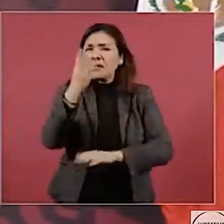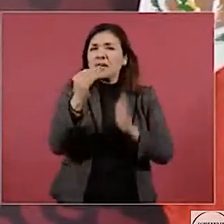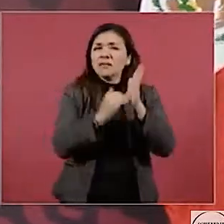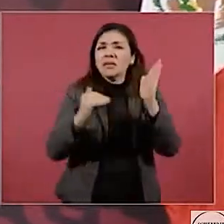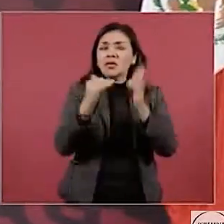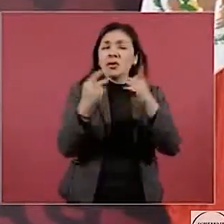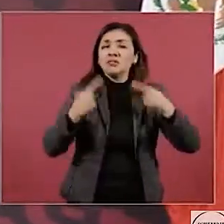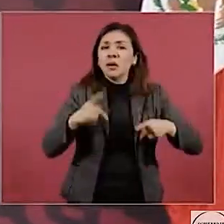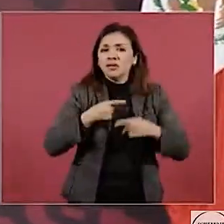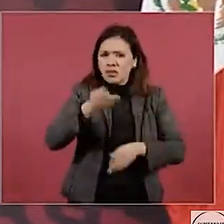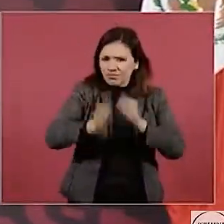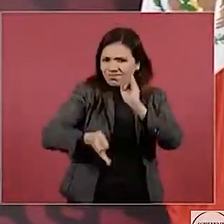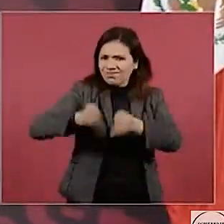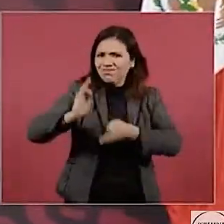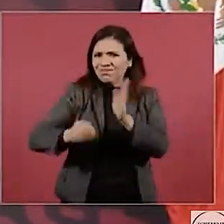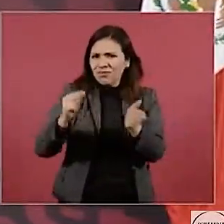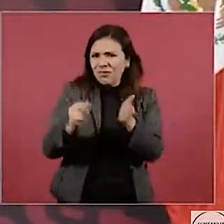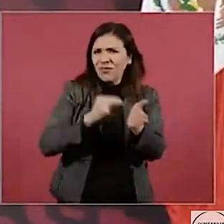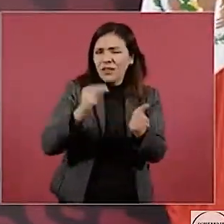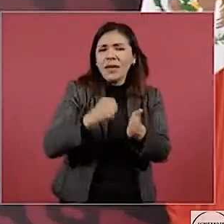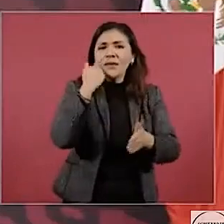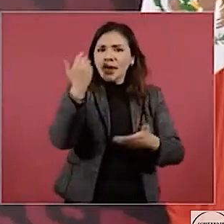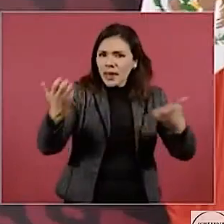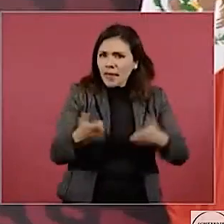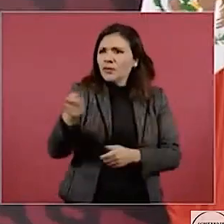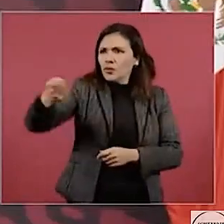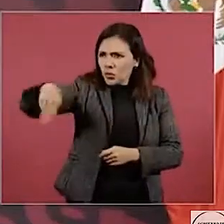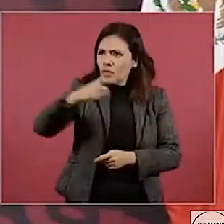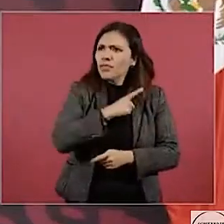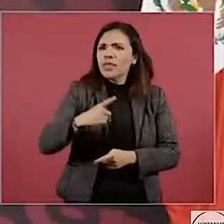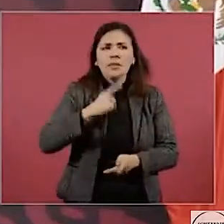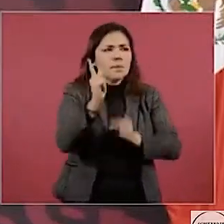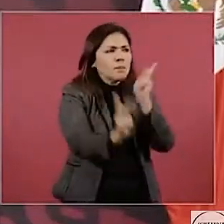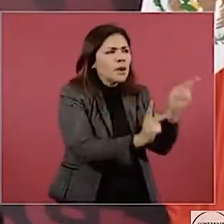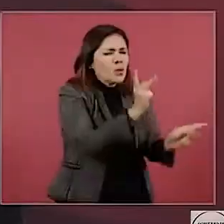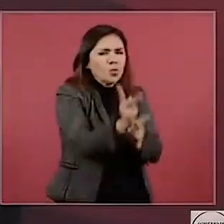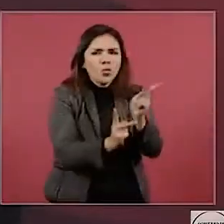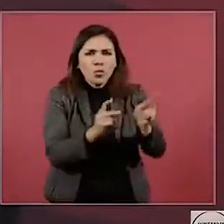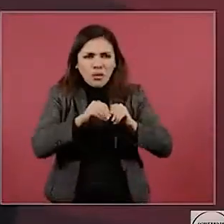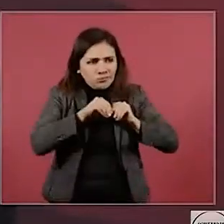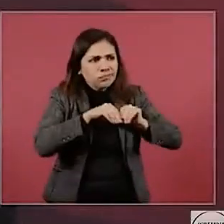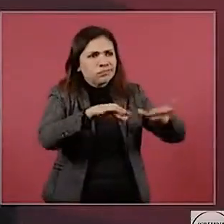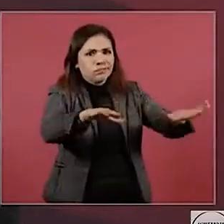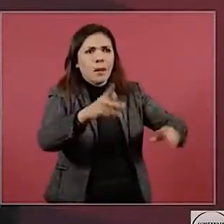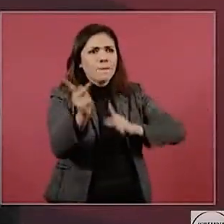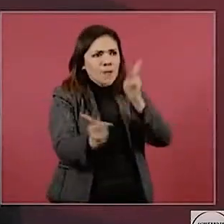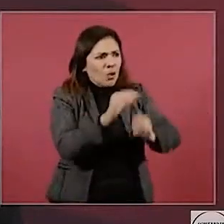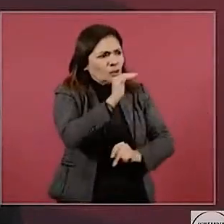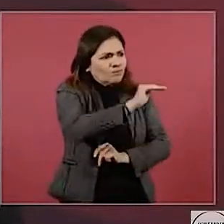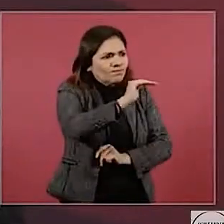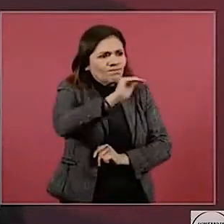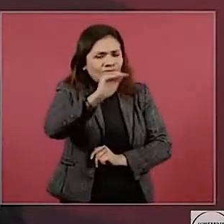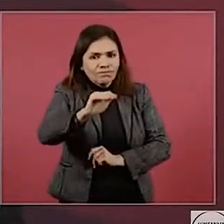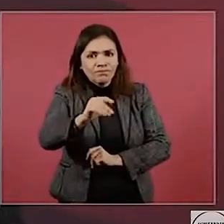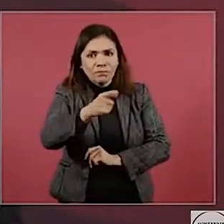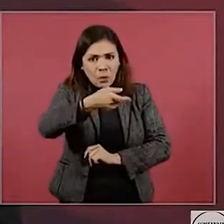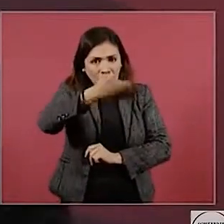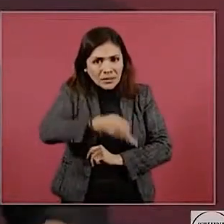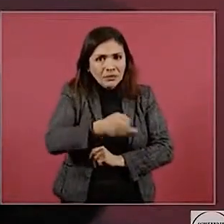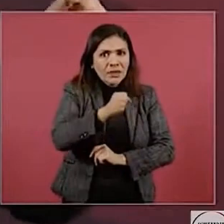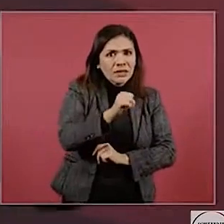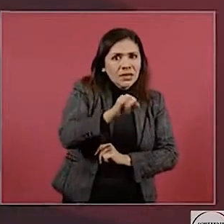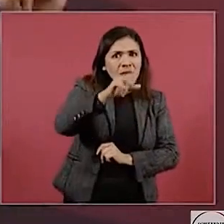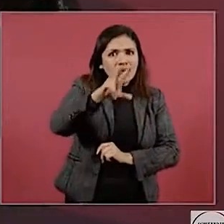para que se llevara a cabo una consulta y se le preguntara al pueblo si